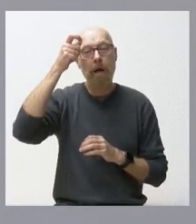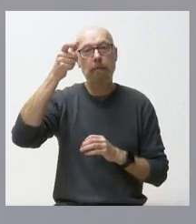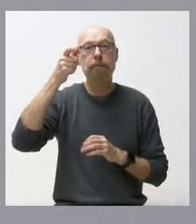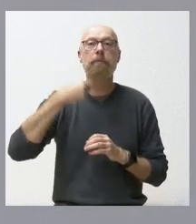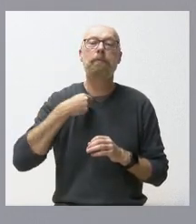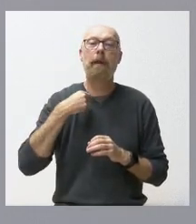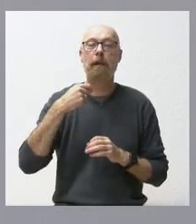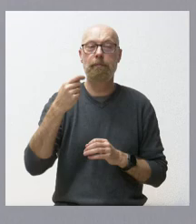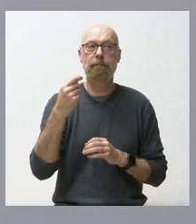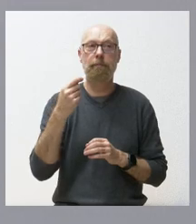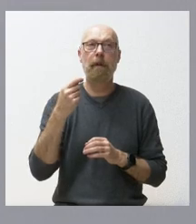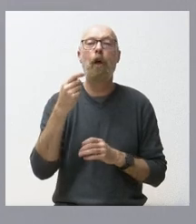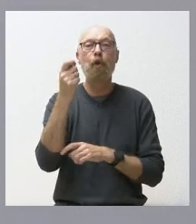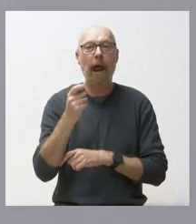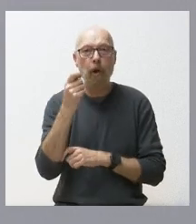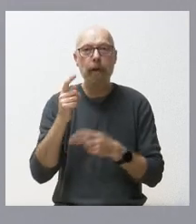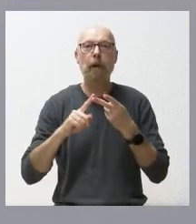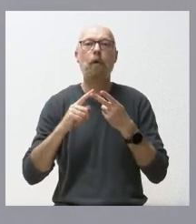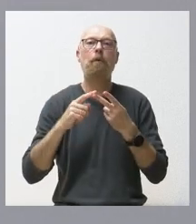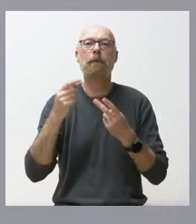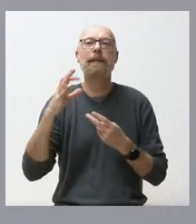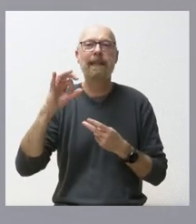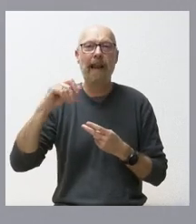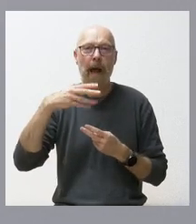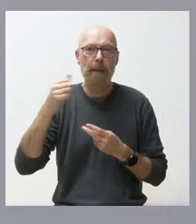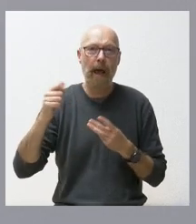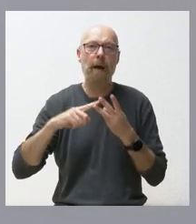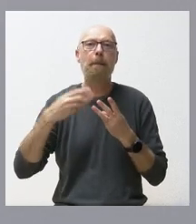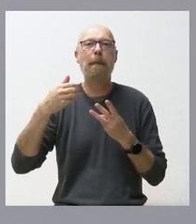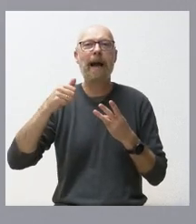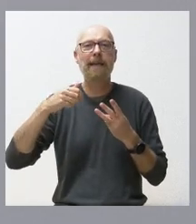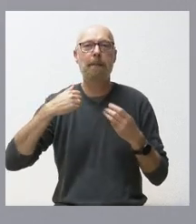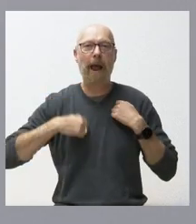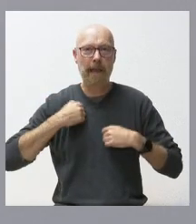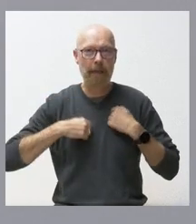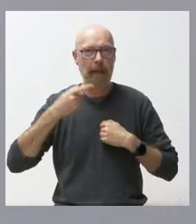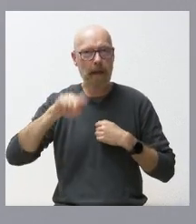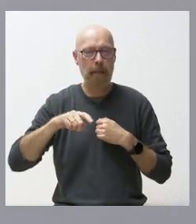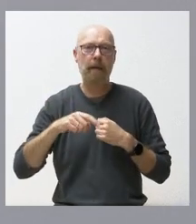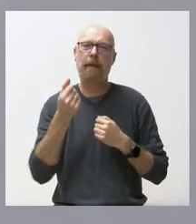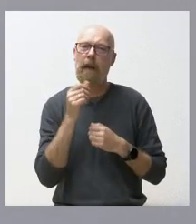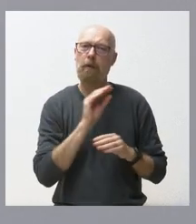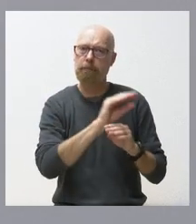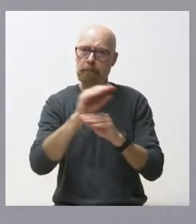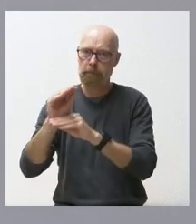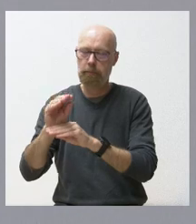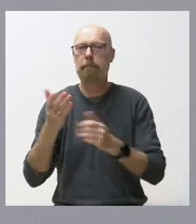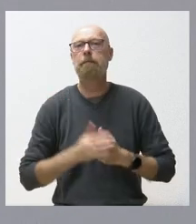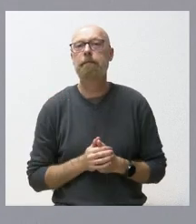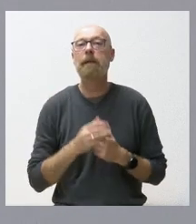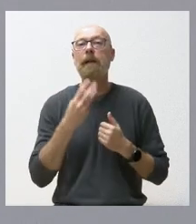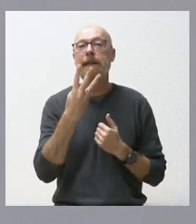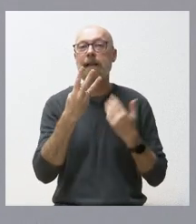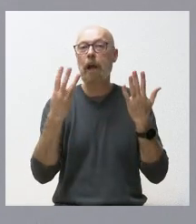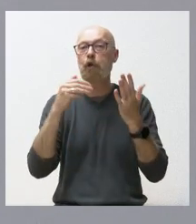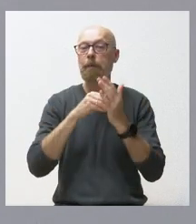Bañeza y 75.000 euros a las diputaciones provinciales para actuar en ese mismo ámbito territorial. 38.500 euros para